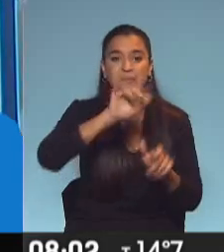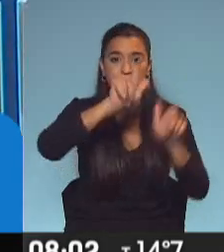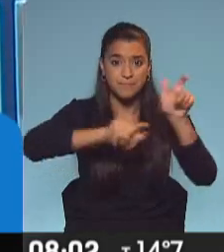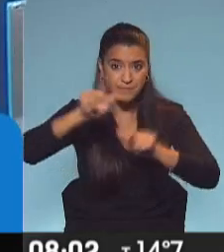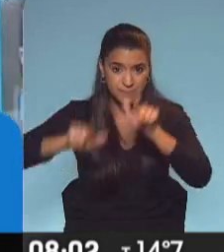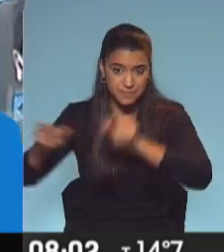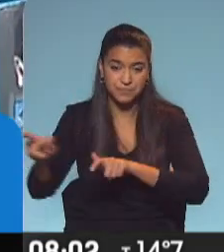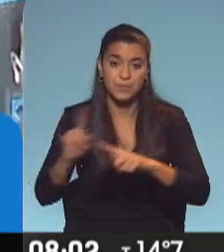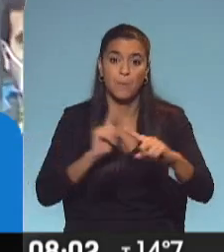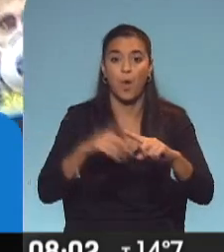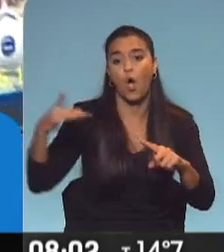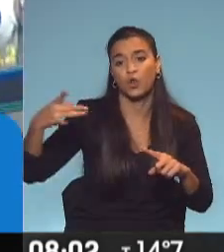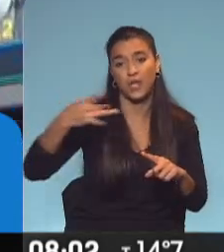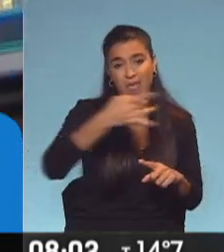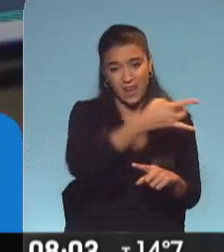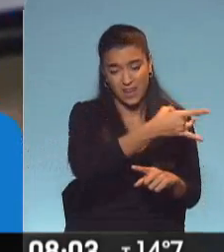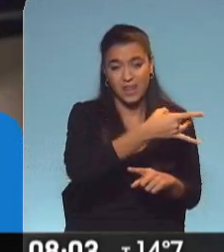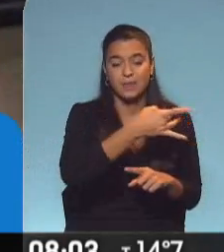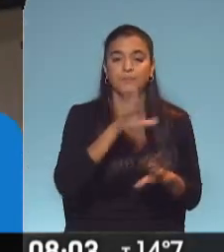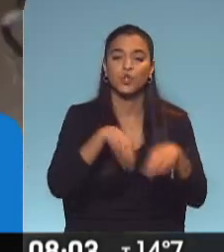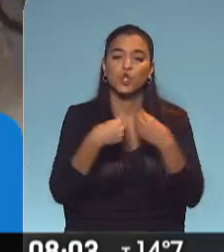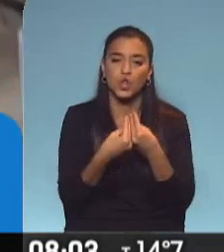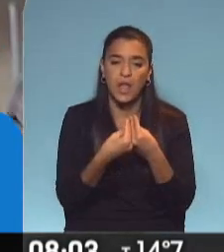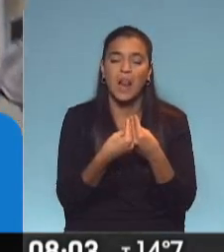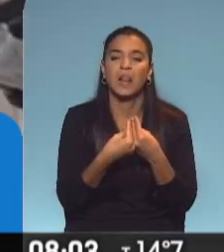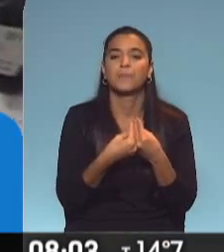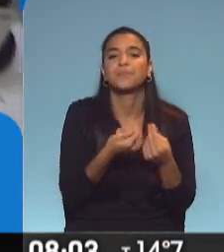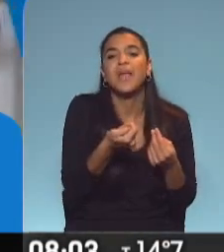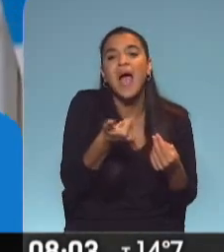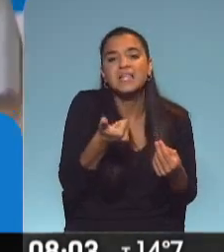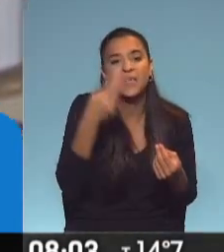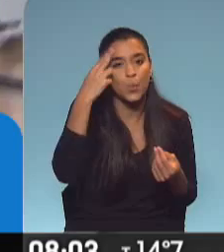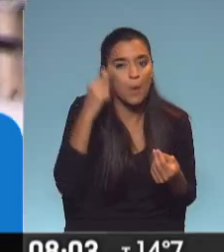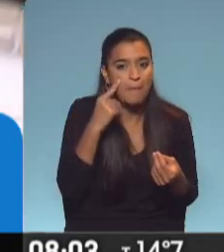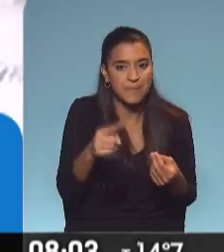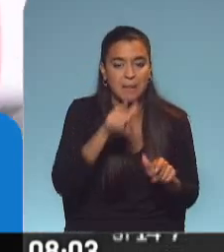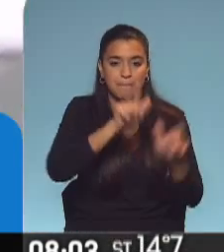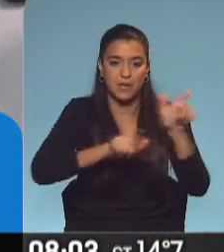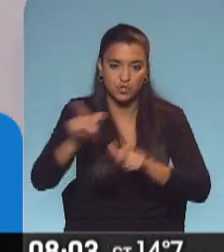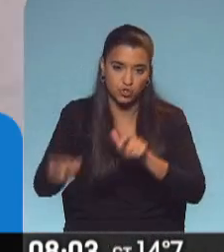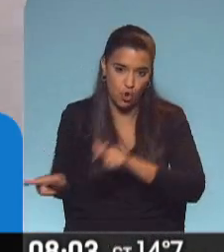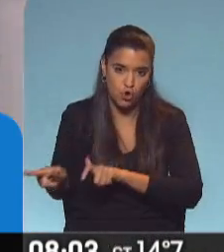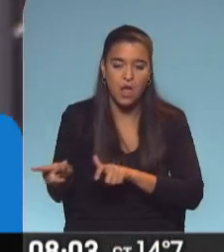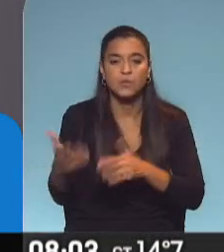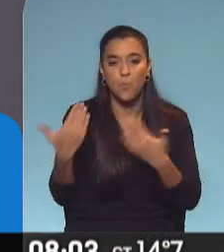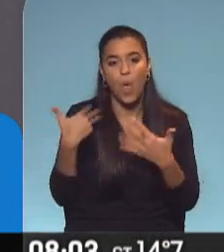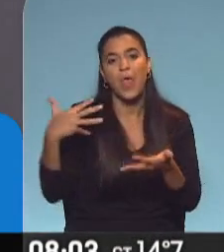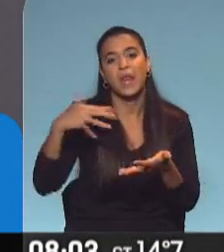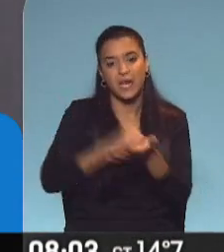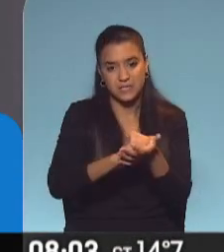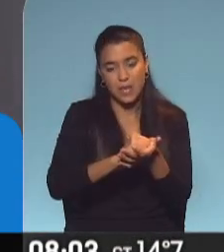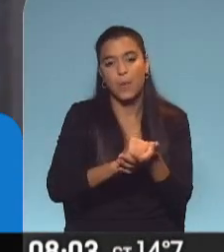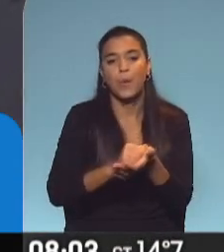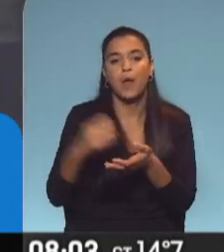por coche, por tren, un total de casi 9.000 personas, 9.000 pasajeros pueden reservar